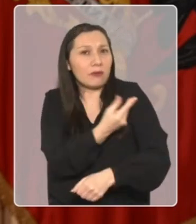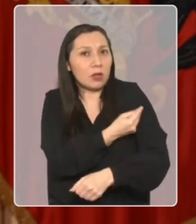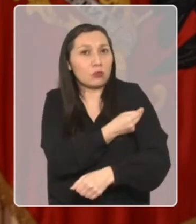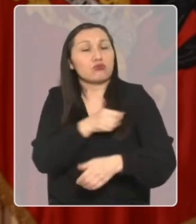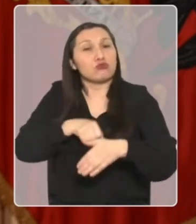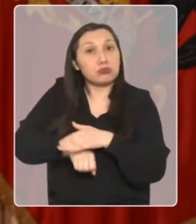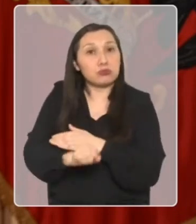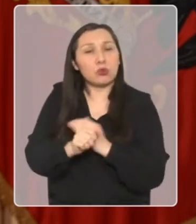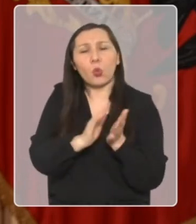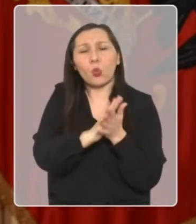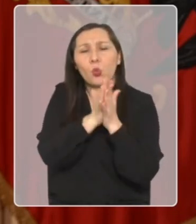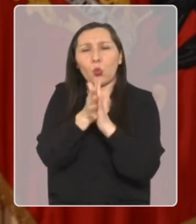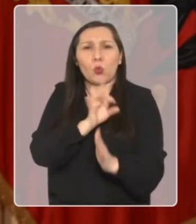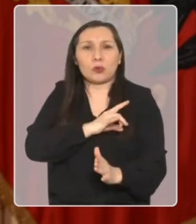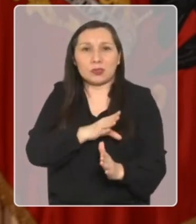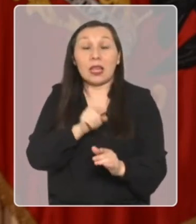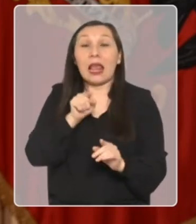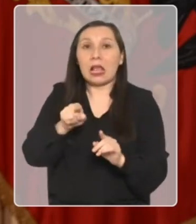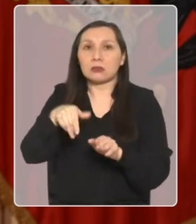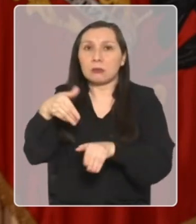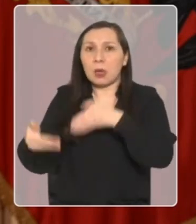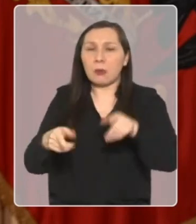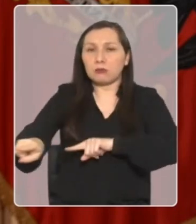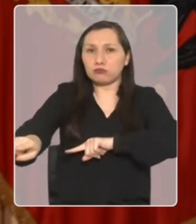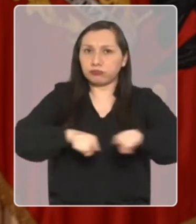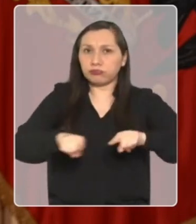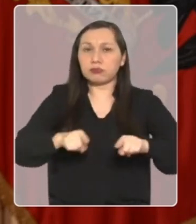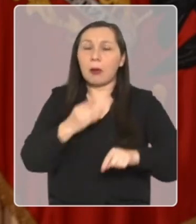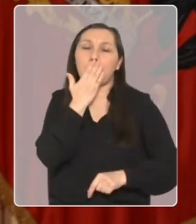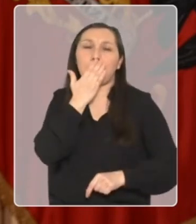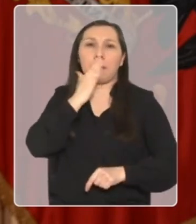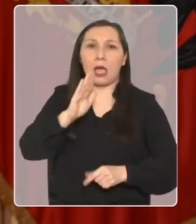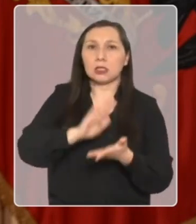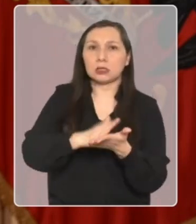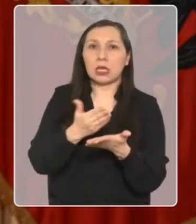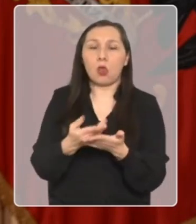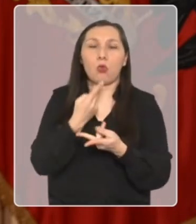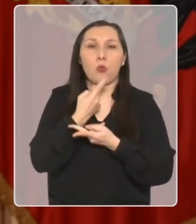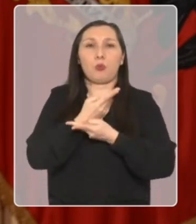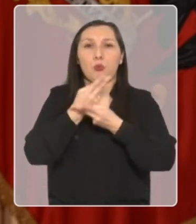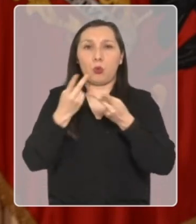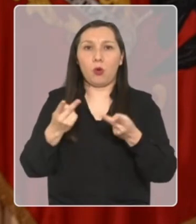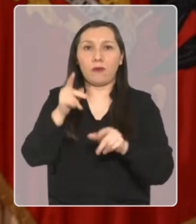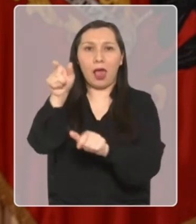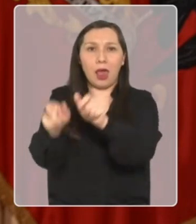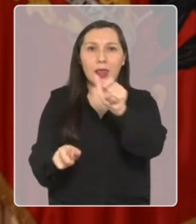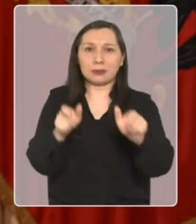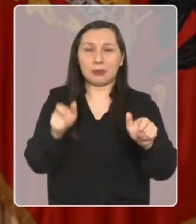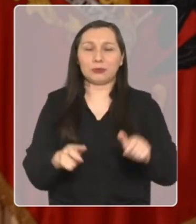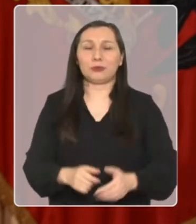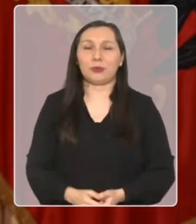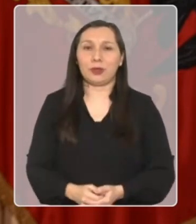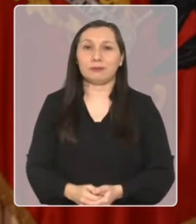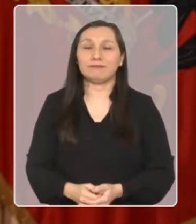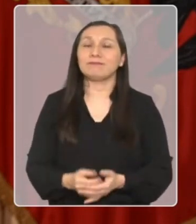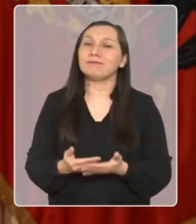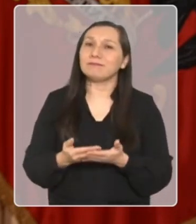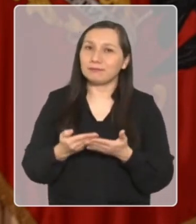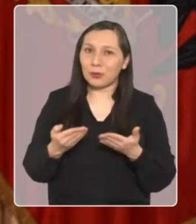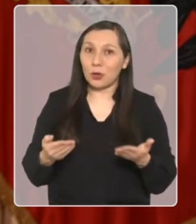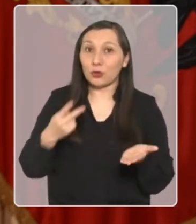vacunatorios de todo Chile. Ese es el impacto de la gestión de las mejoras de salud pública en las personas.